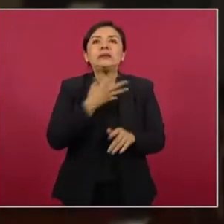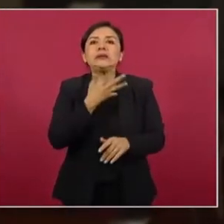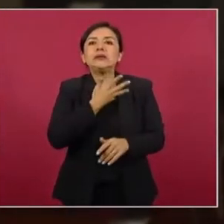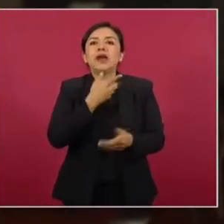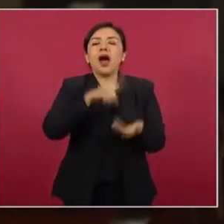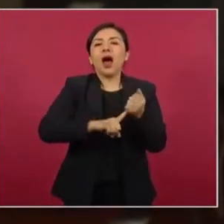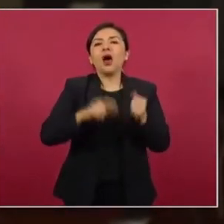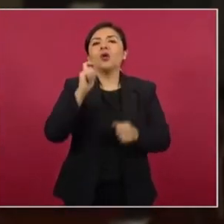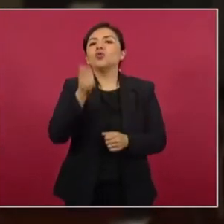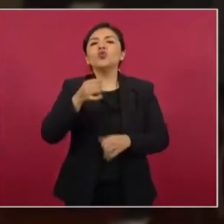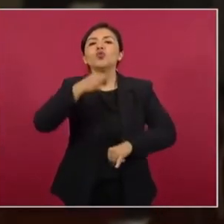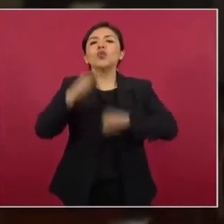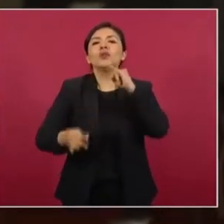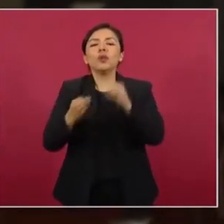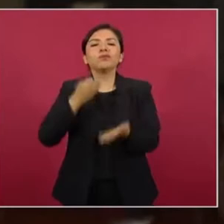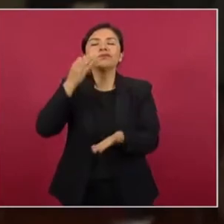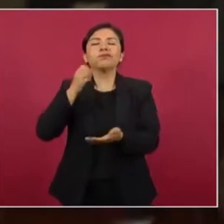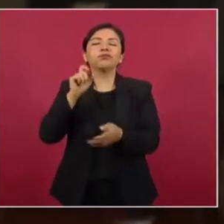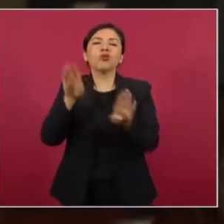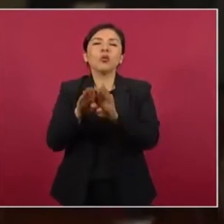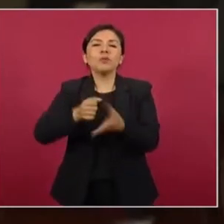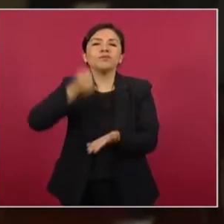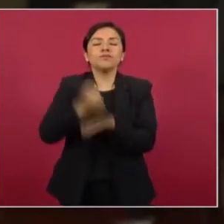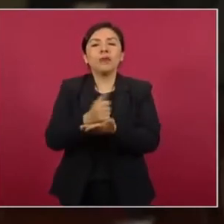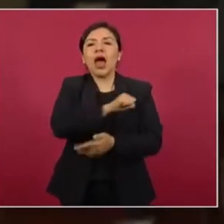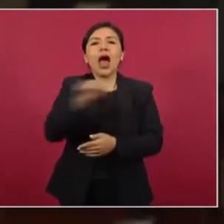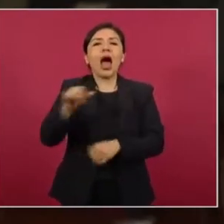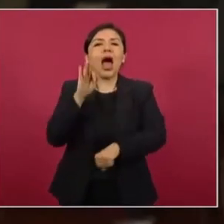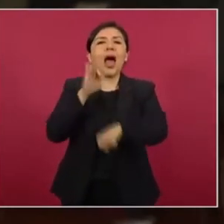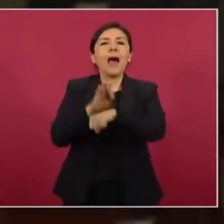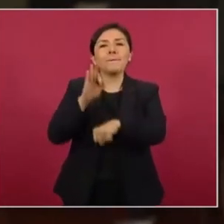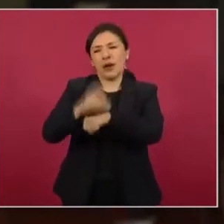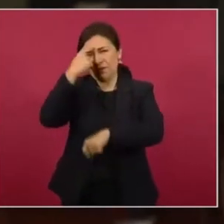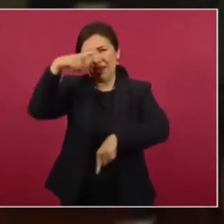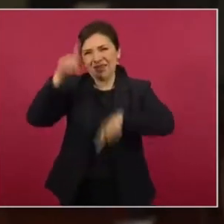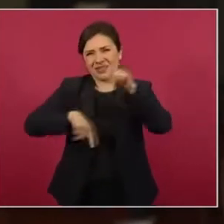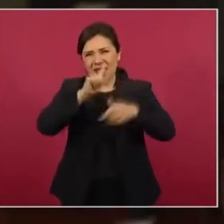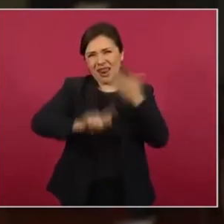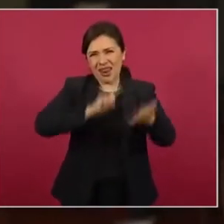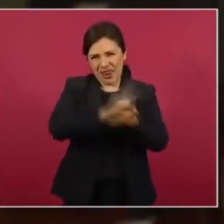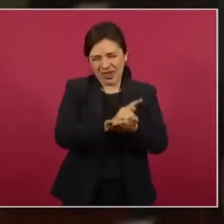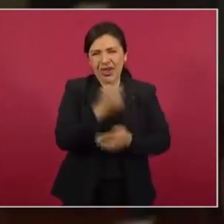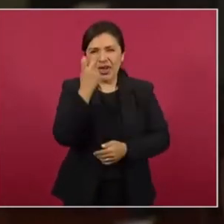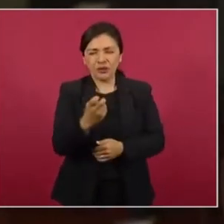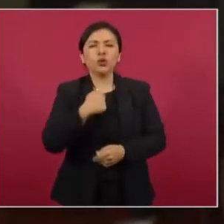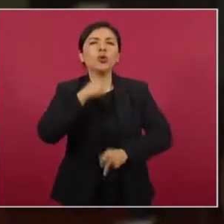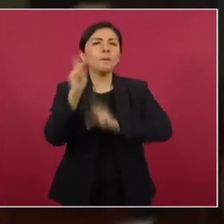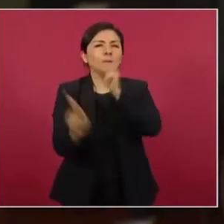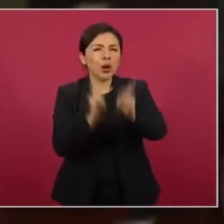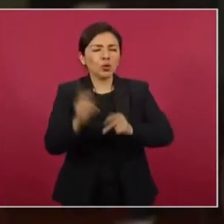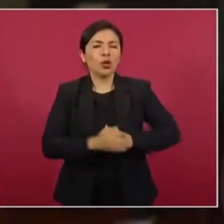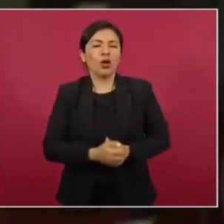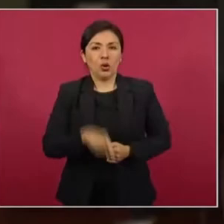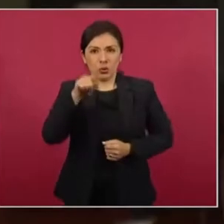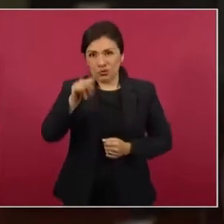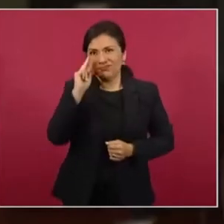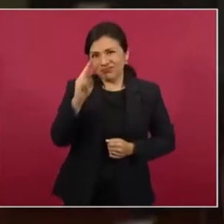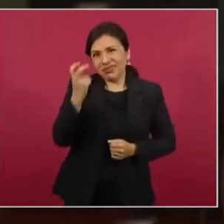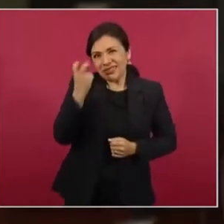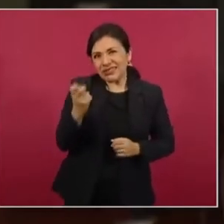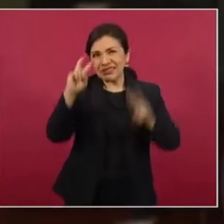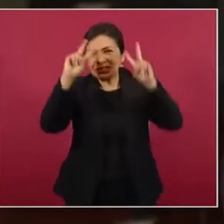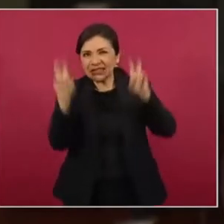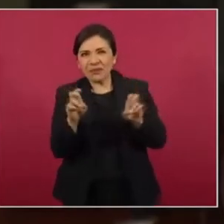las resoluciones para los amparos que se han presentado en contra de esta ley. Yo le preguntaría, presidente, considerando esta situación